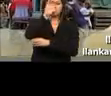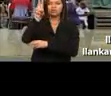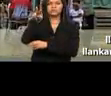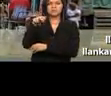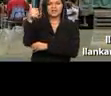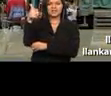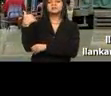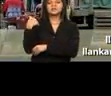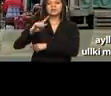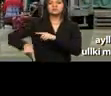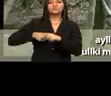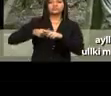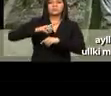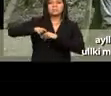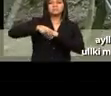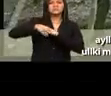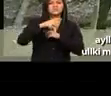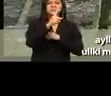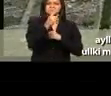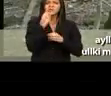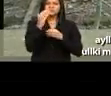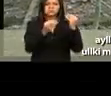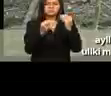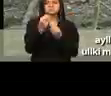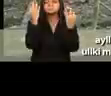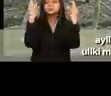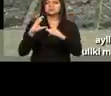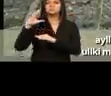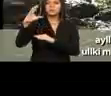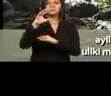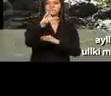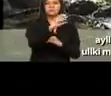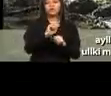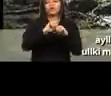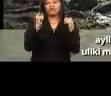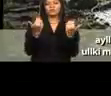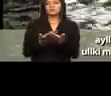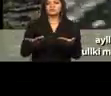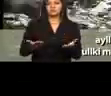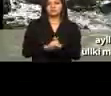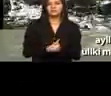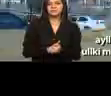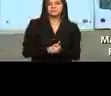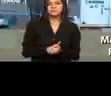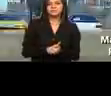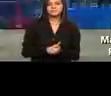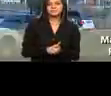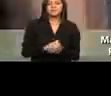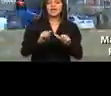recibe en el 2010, tendrá un incremento de acuerdo con las necesidades básicas insatisfechas, entre otros aspectos.